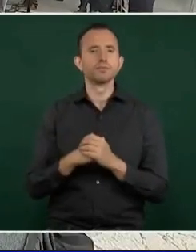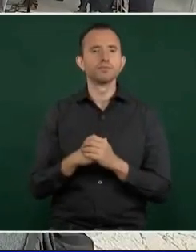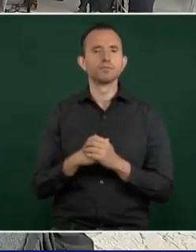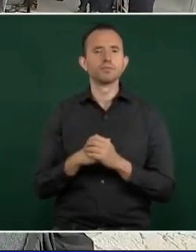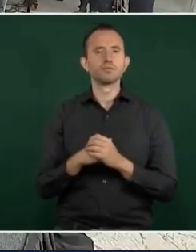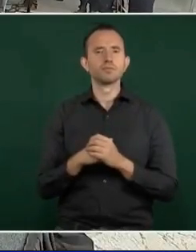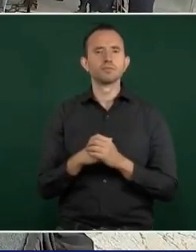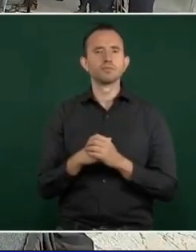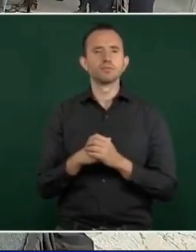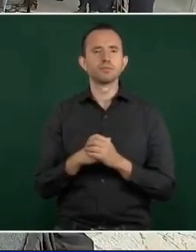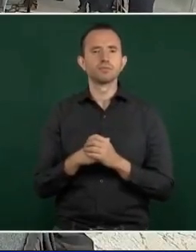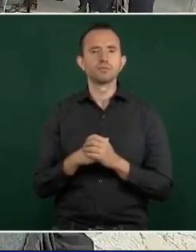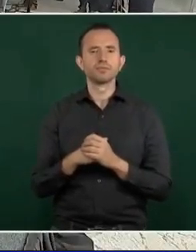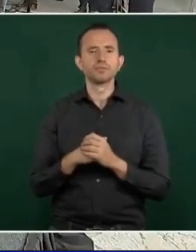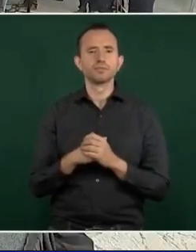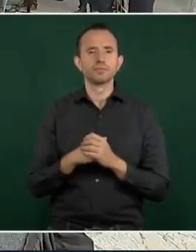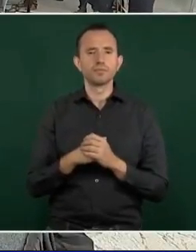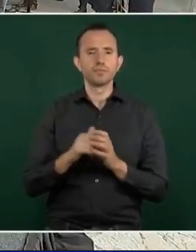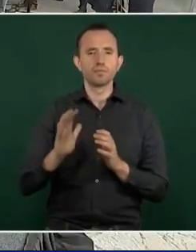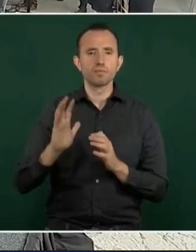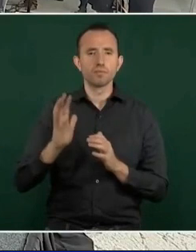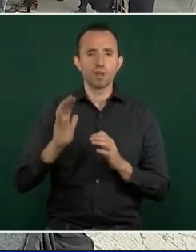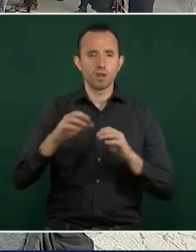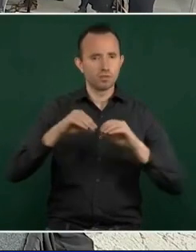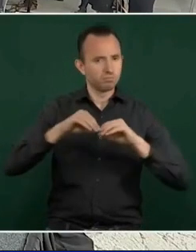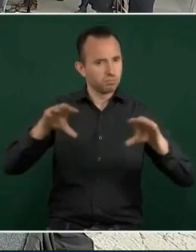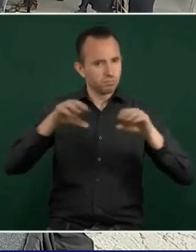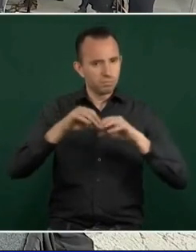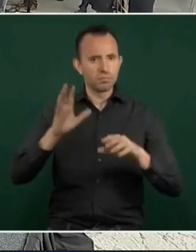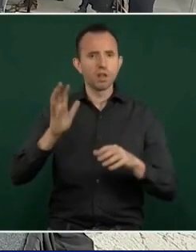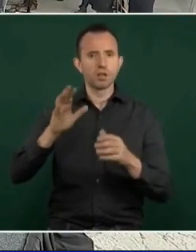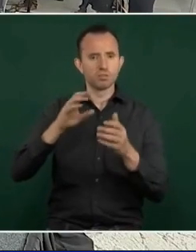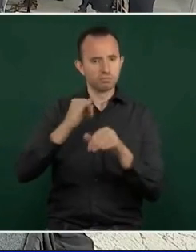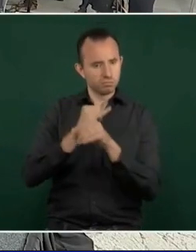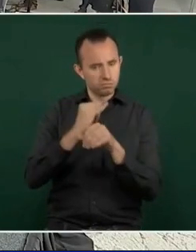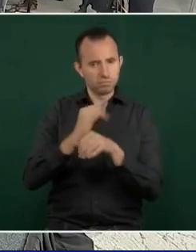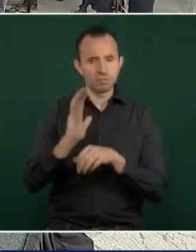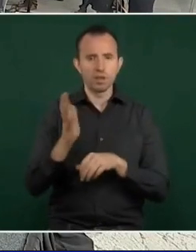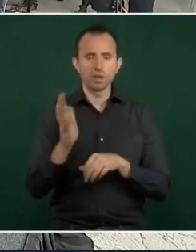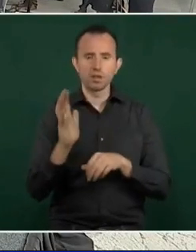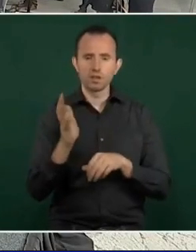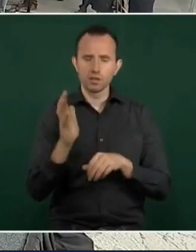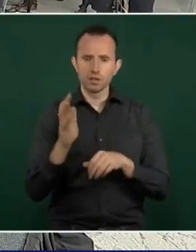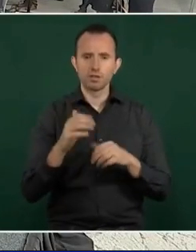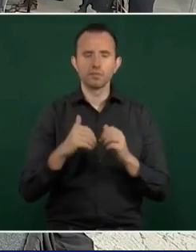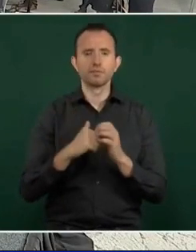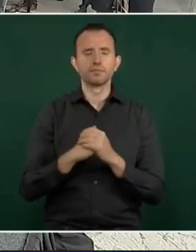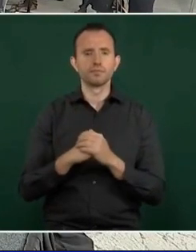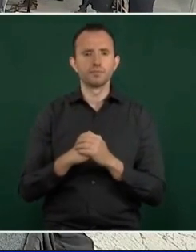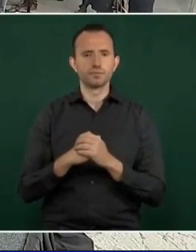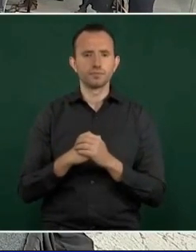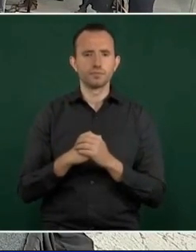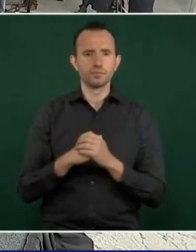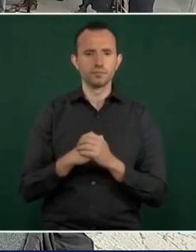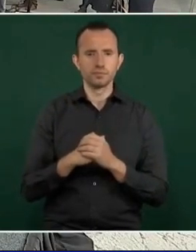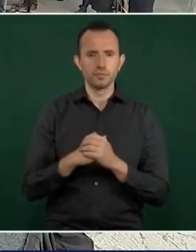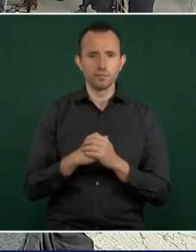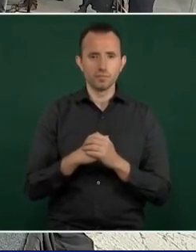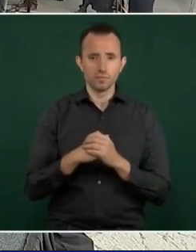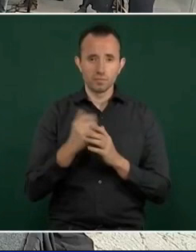Ya están en la red, ya están en la red. ¿Van a con la expedición de Tomás Herón? Sí, no se